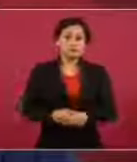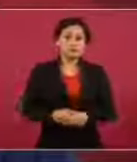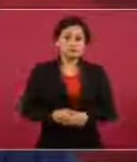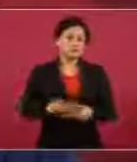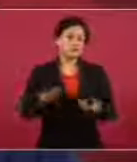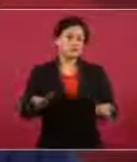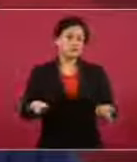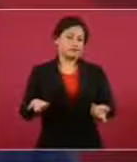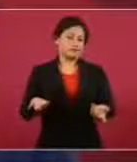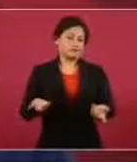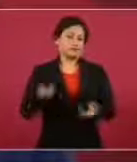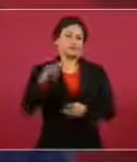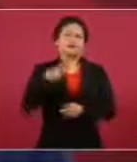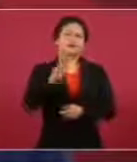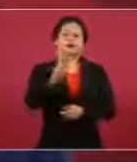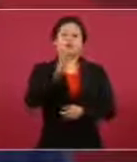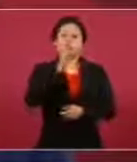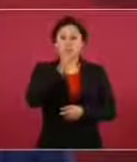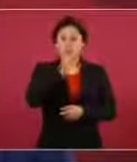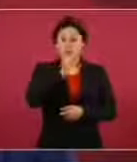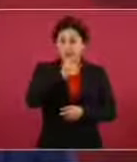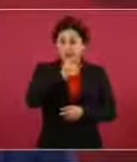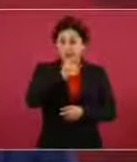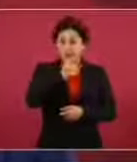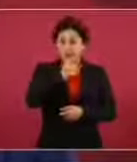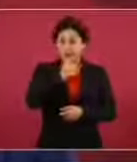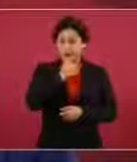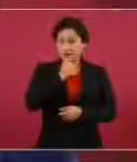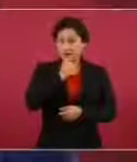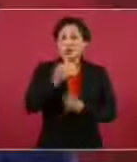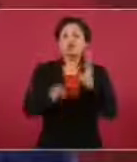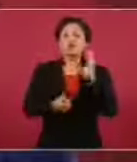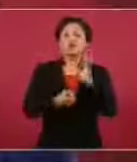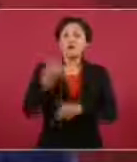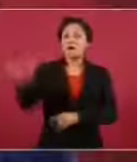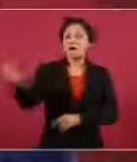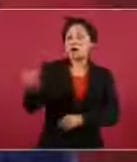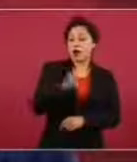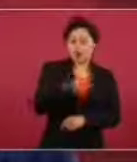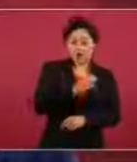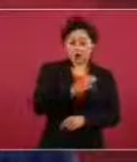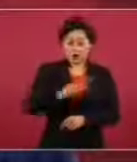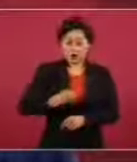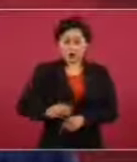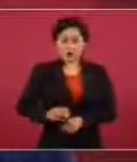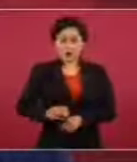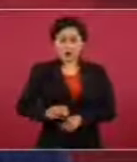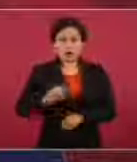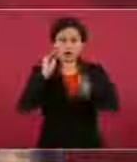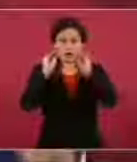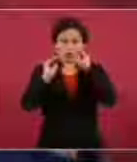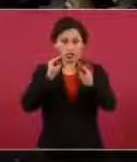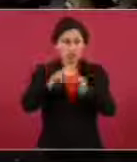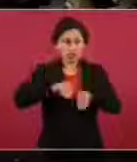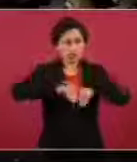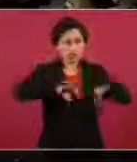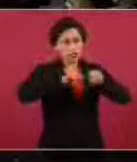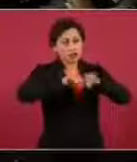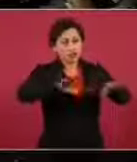fabricar candidaturas, antes sí, porque